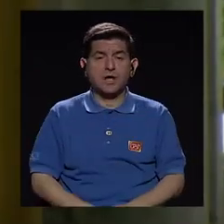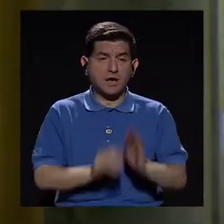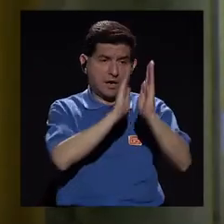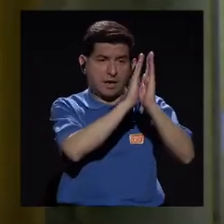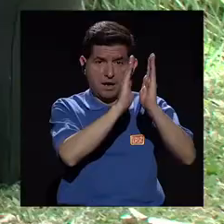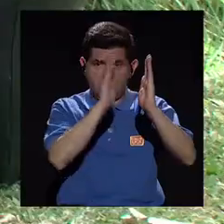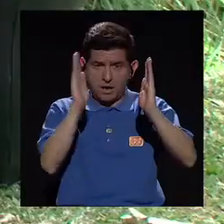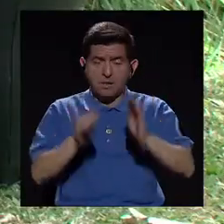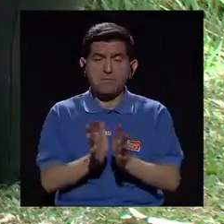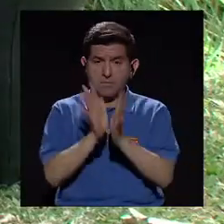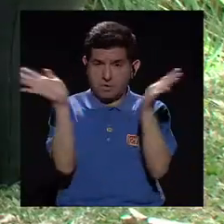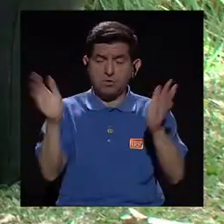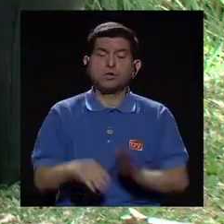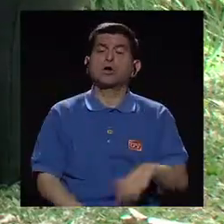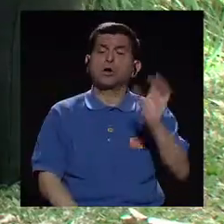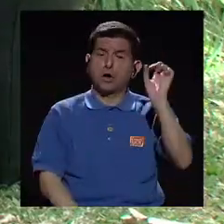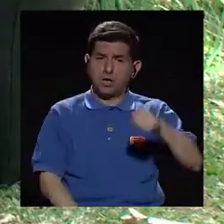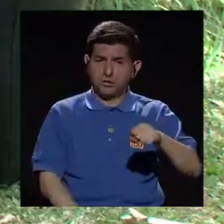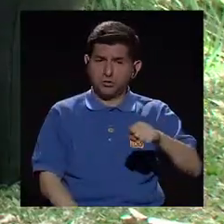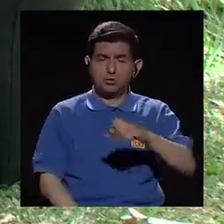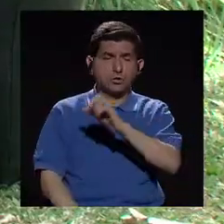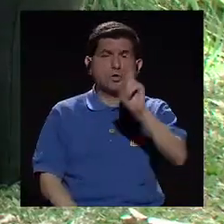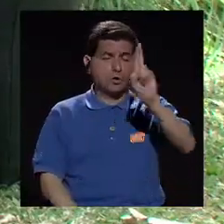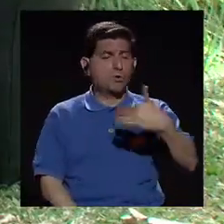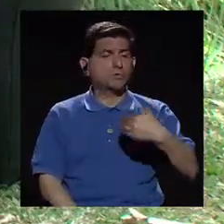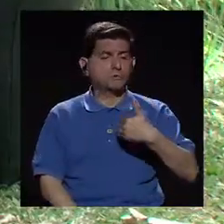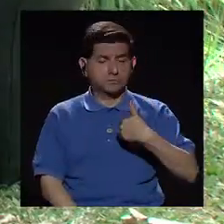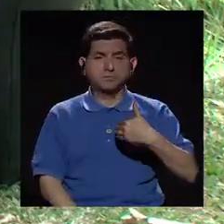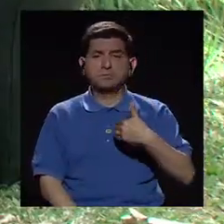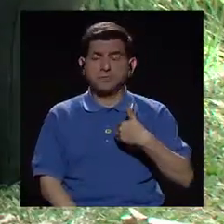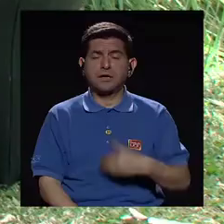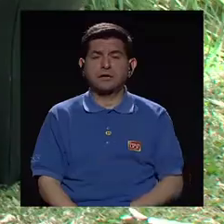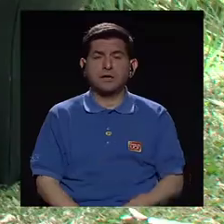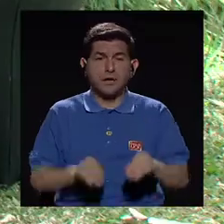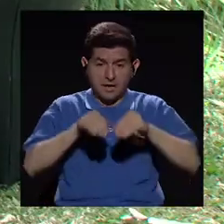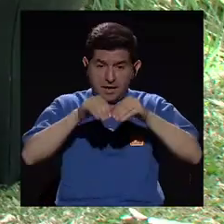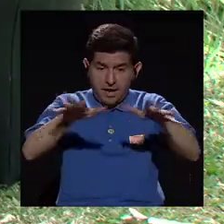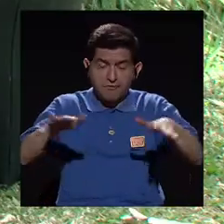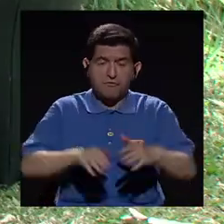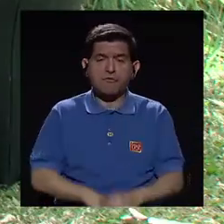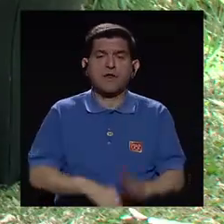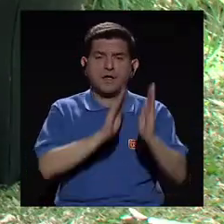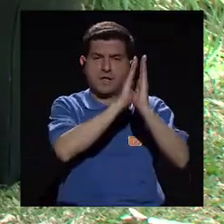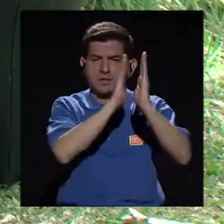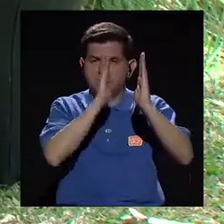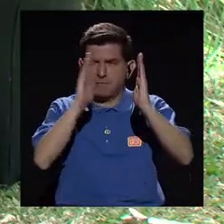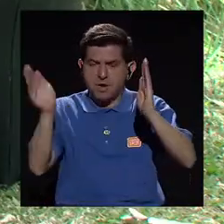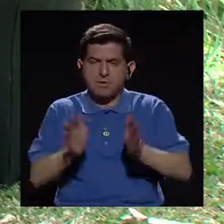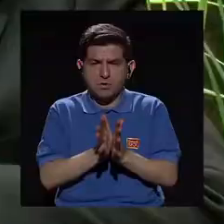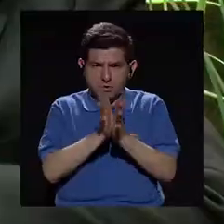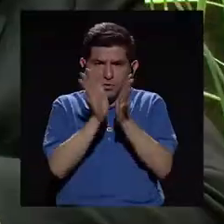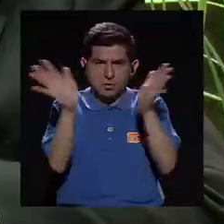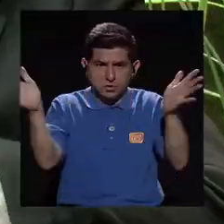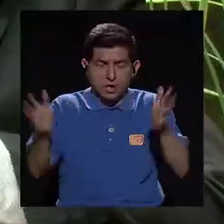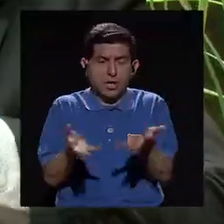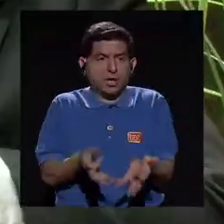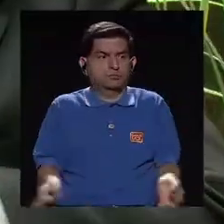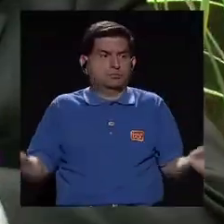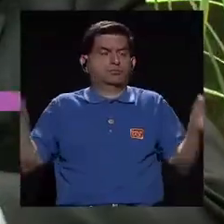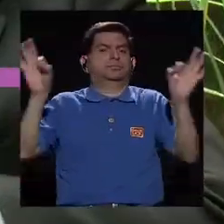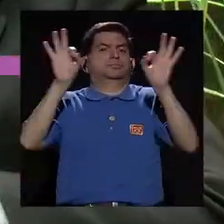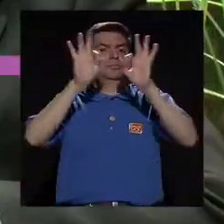bibliotecas públicas. Claro, está a nuestro alcance. Hay que ver que Costa Rica tiene una red de bibliotecas públicas realmente